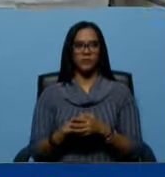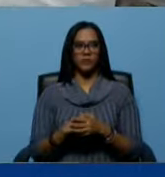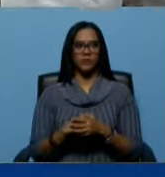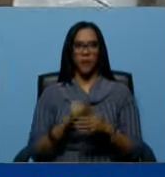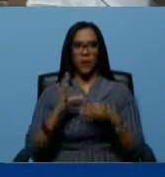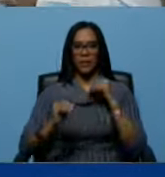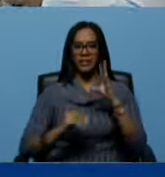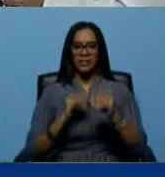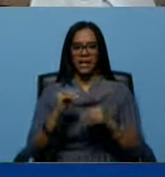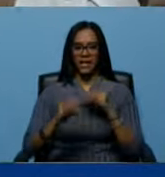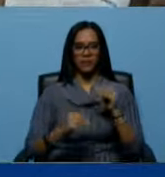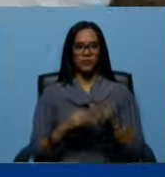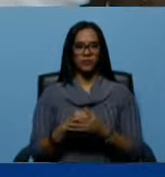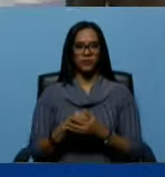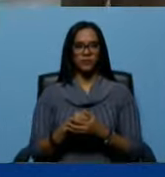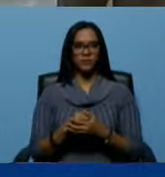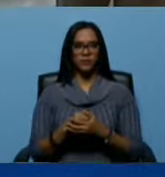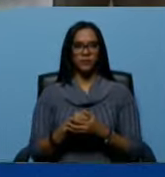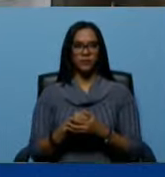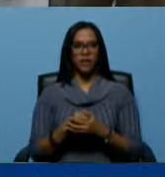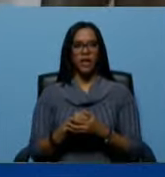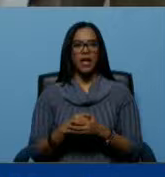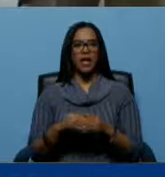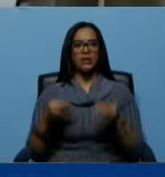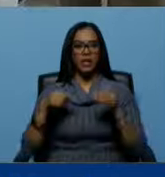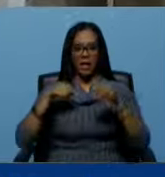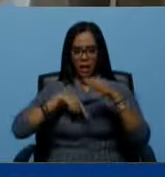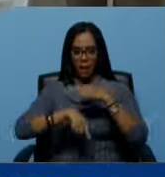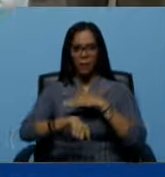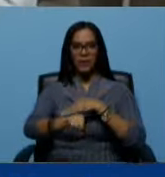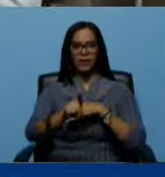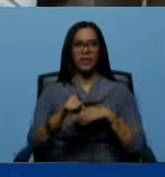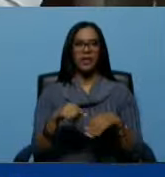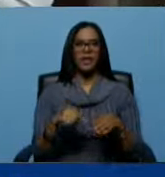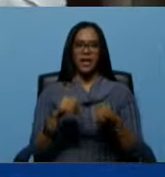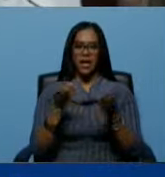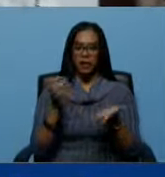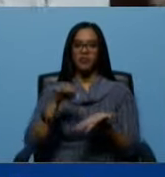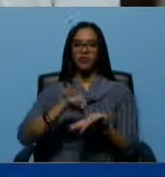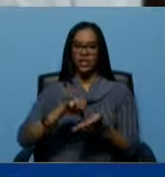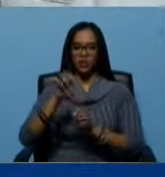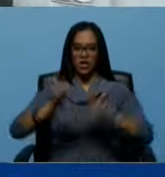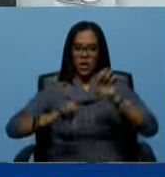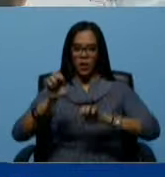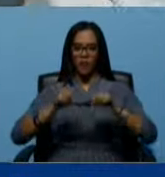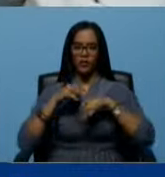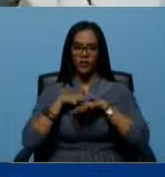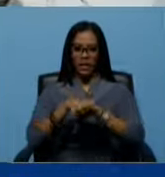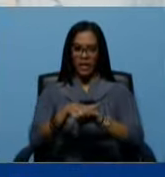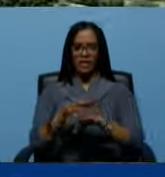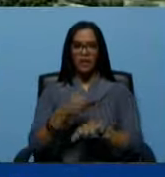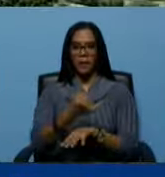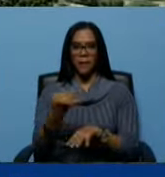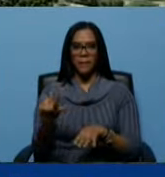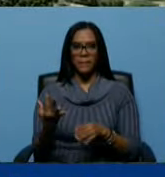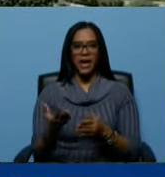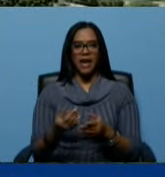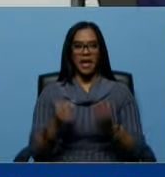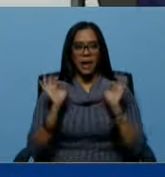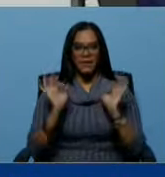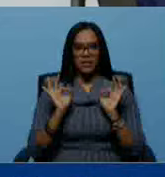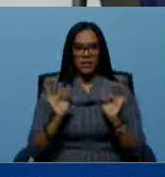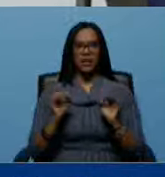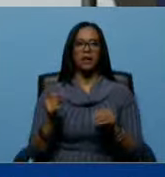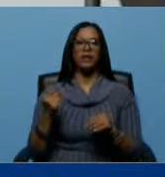la puerta de entrada, es un centro de diagnóstico integral donde tienen varias especialidades, donde también hay